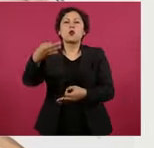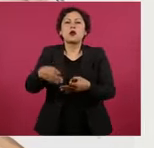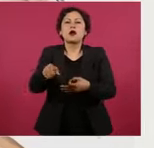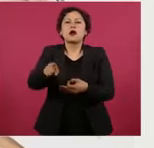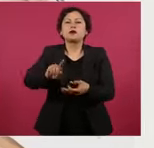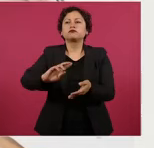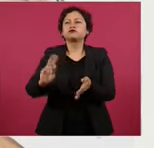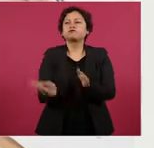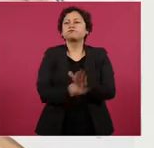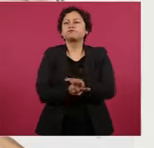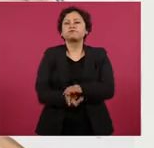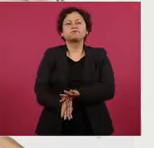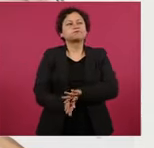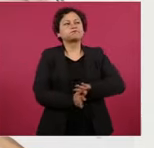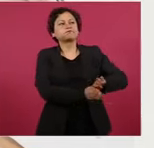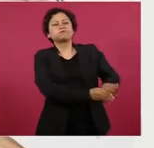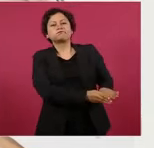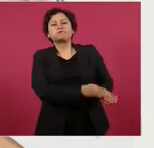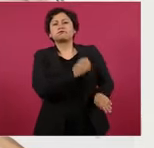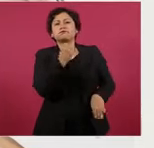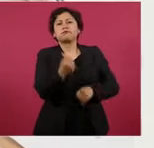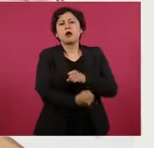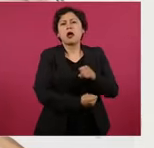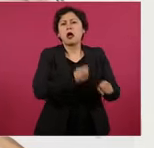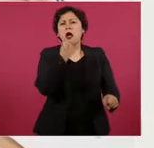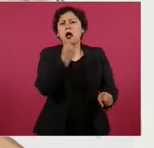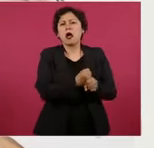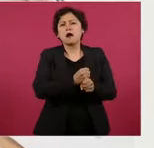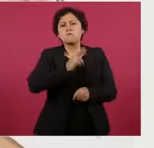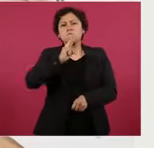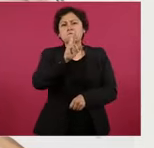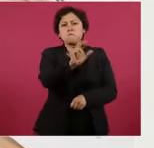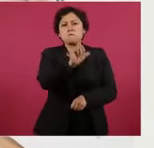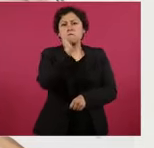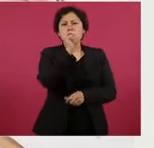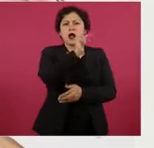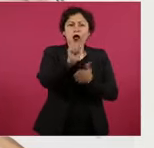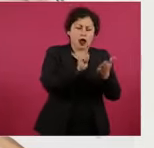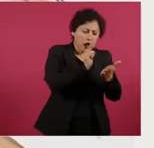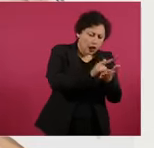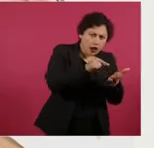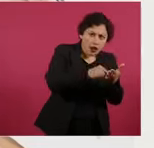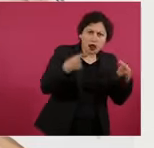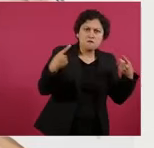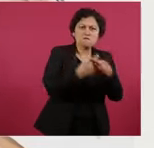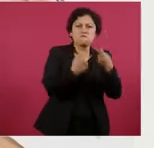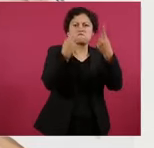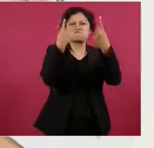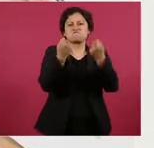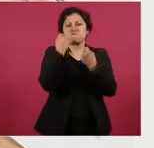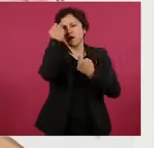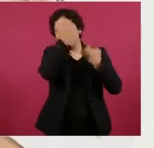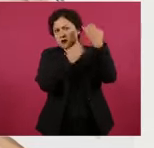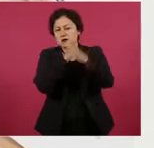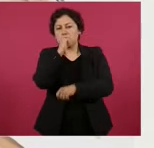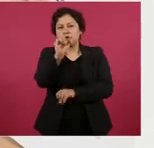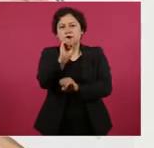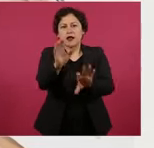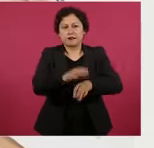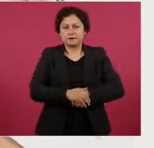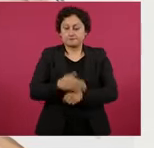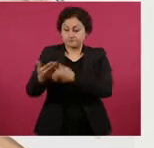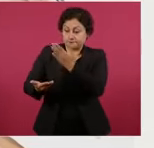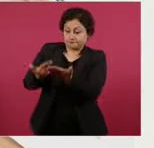meses o hasta años sin resolverse. ¿Qué se está planteando actualmente? De entrada, que cada nueve años